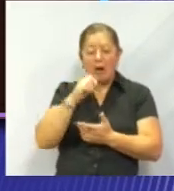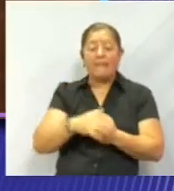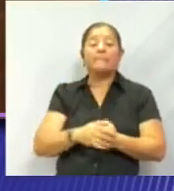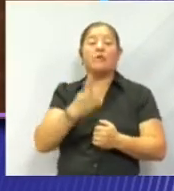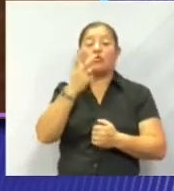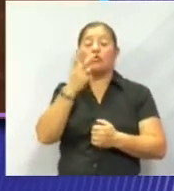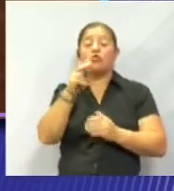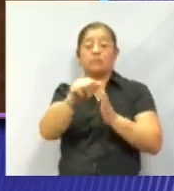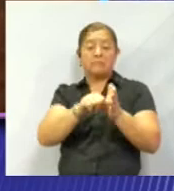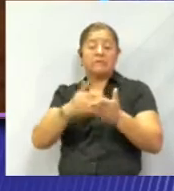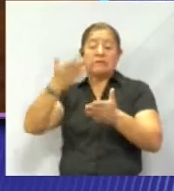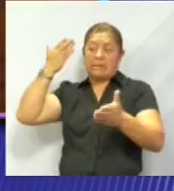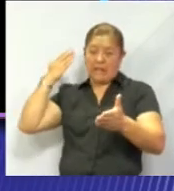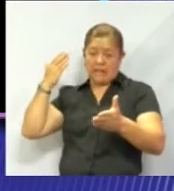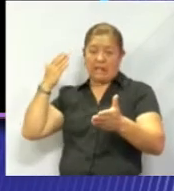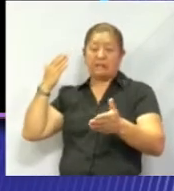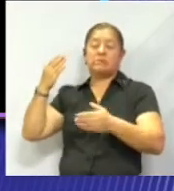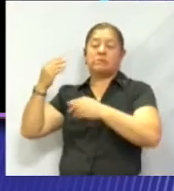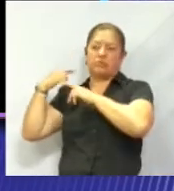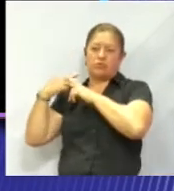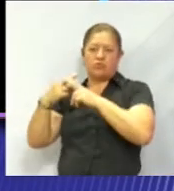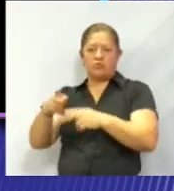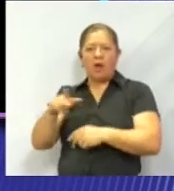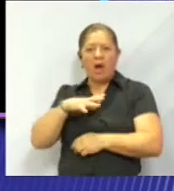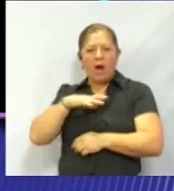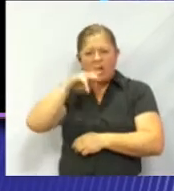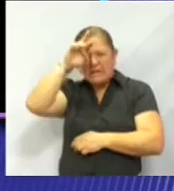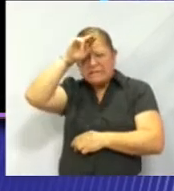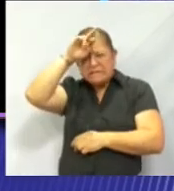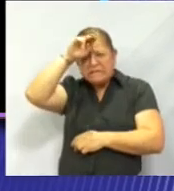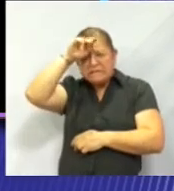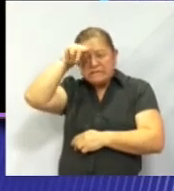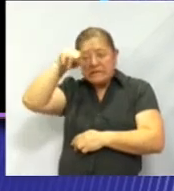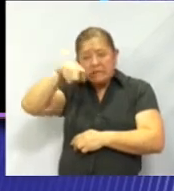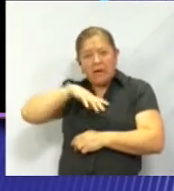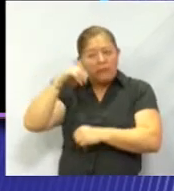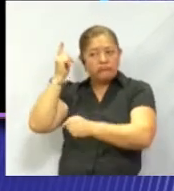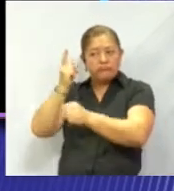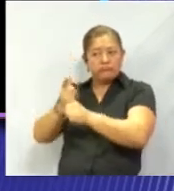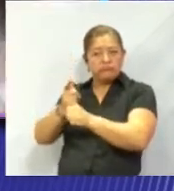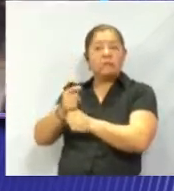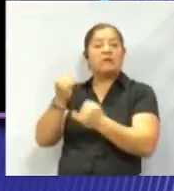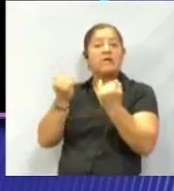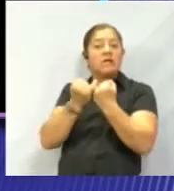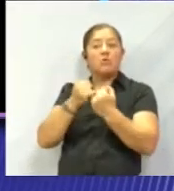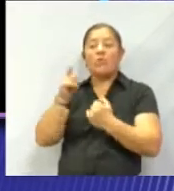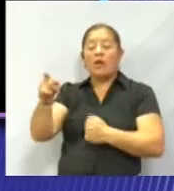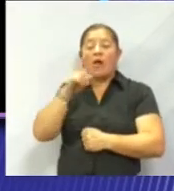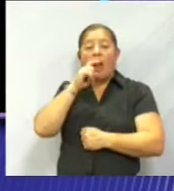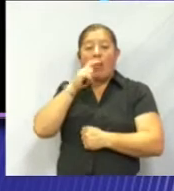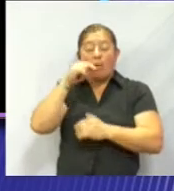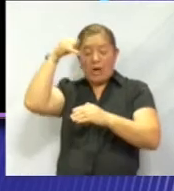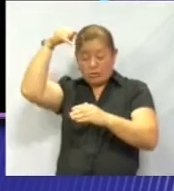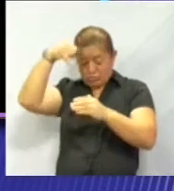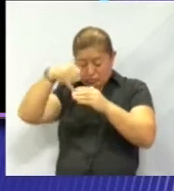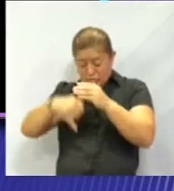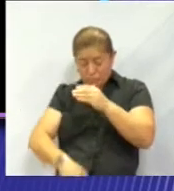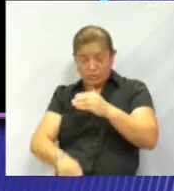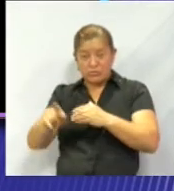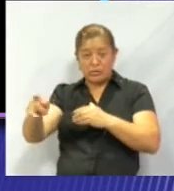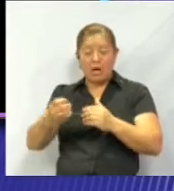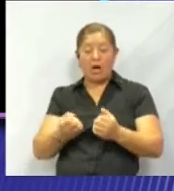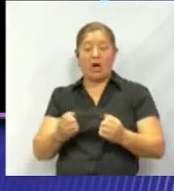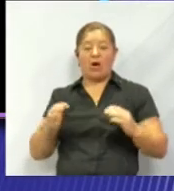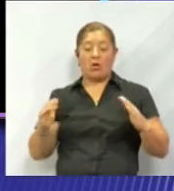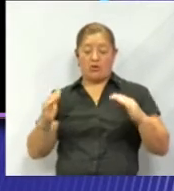expediciones ya se encontraron pequeños microorganismos y que incluso hay agua muy, muy en el fondo de los cráteres de este